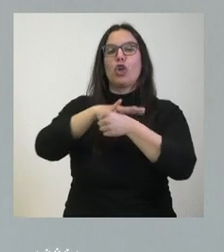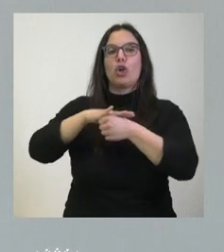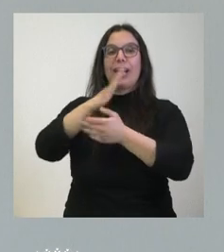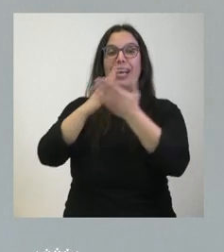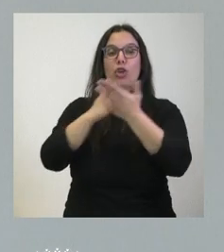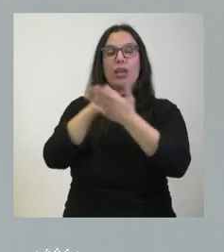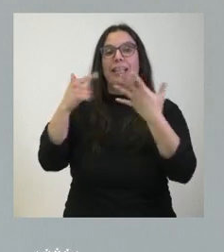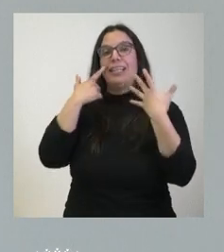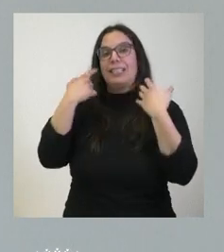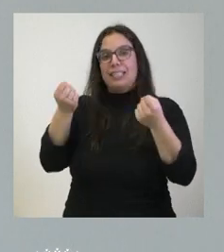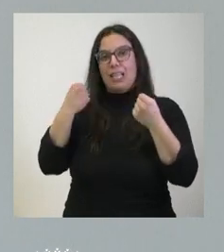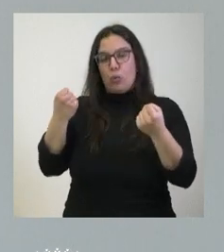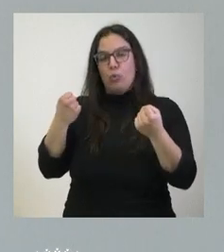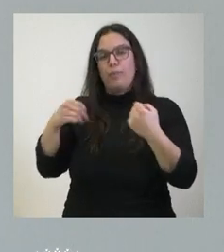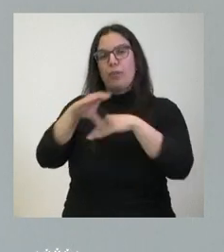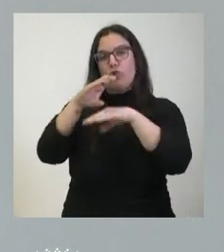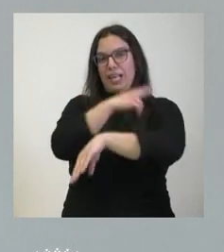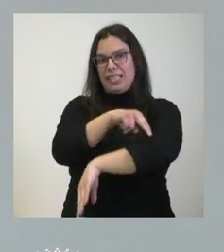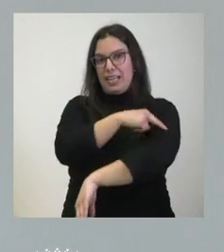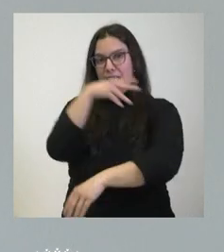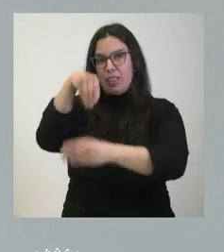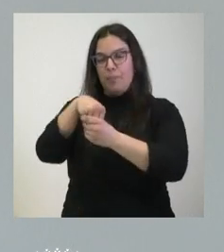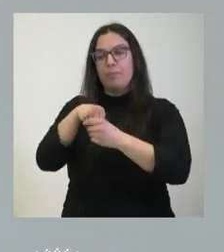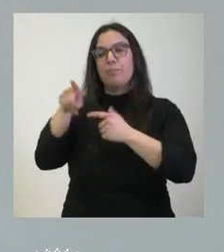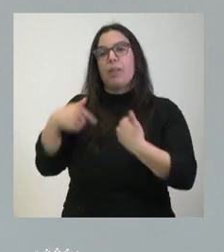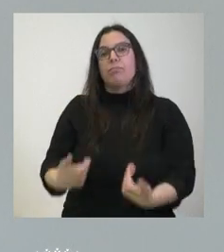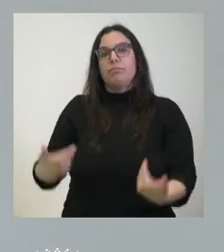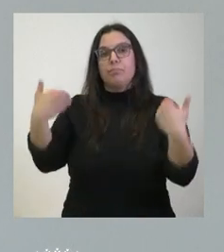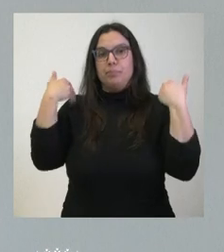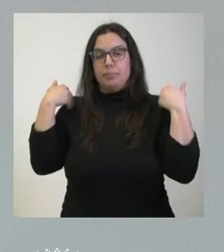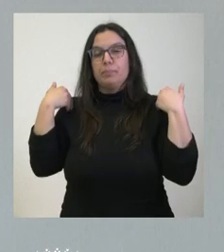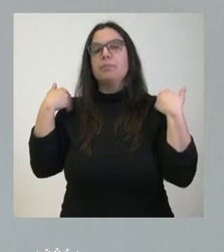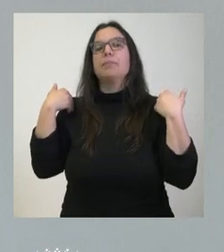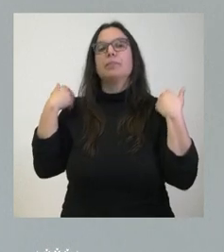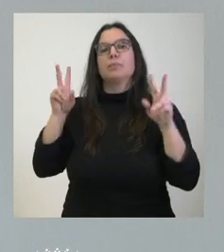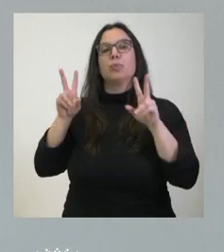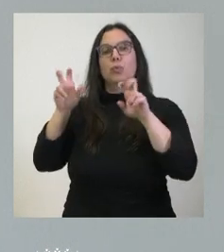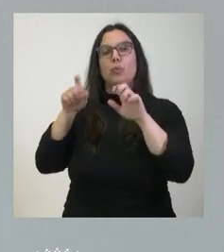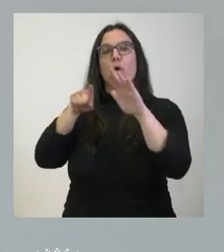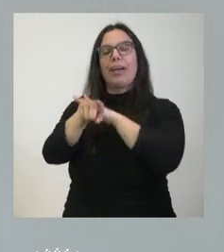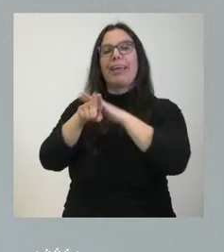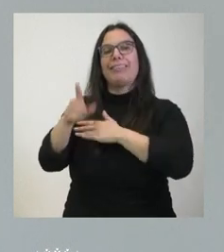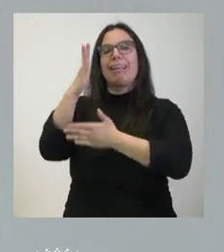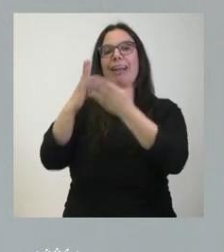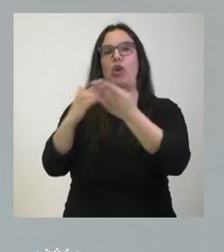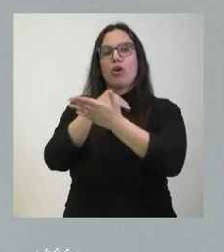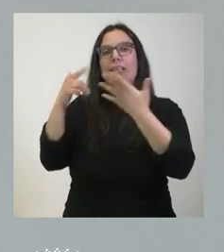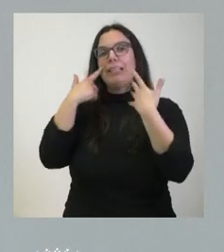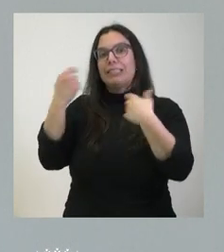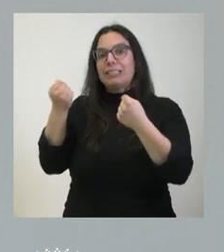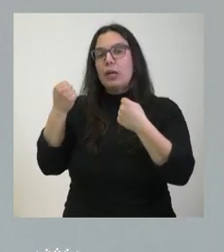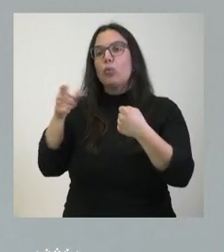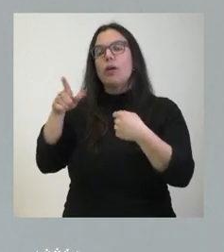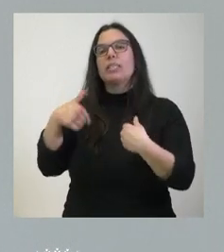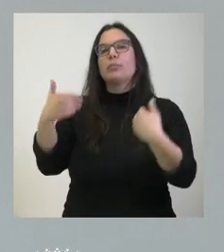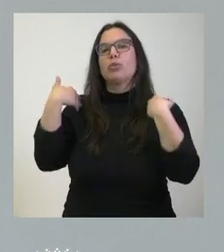la Consejería de Sanidad asume esta responsabilidad de gerente regional de salud y por tanto es la responsable